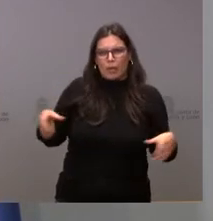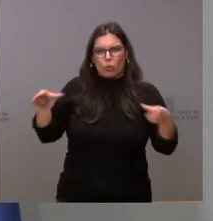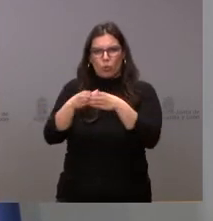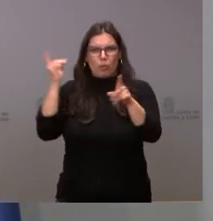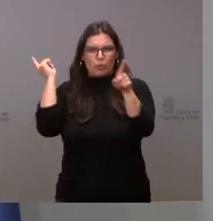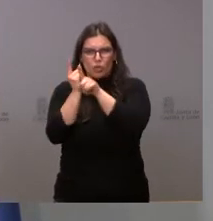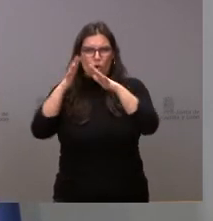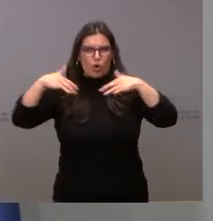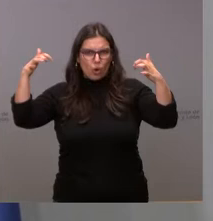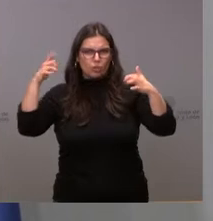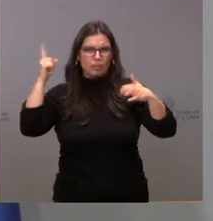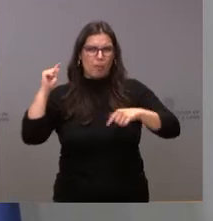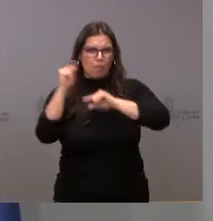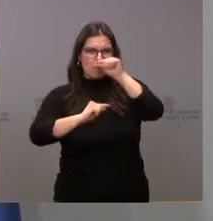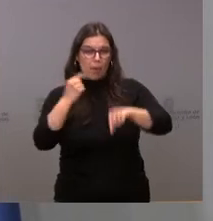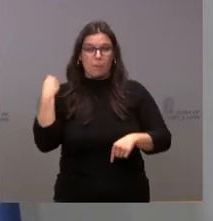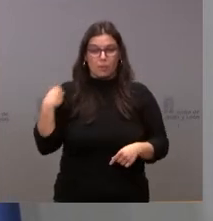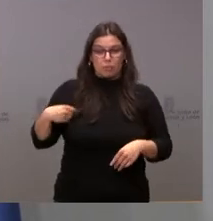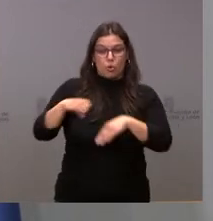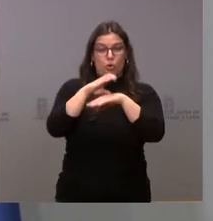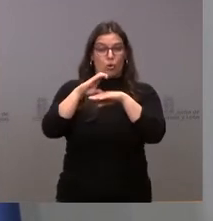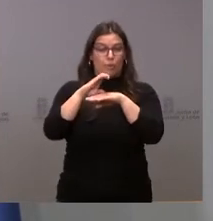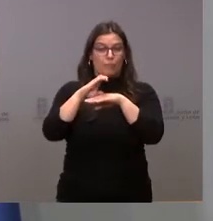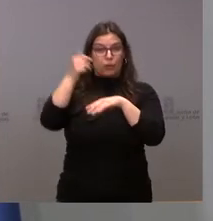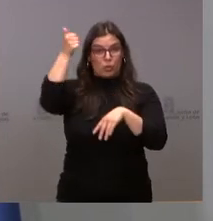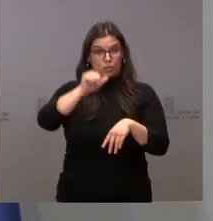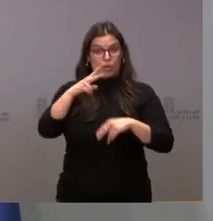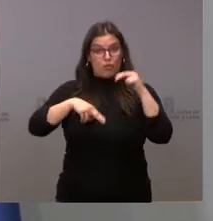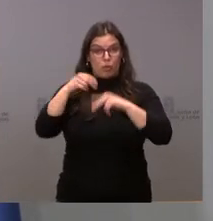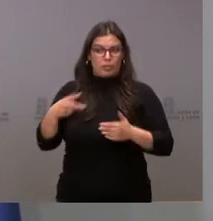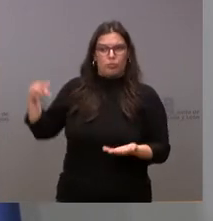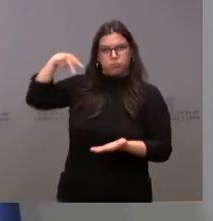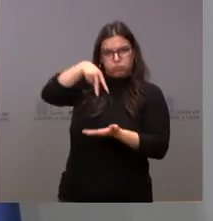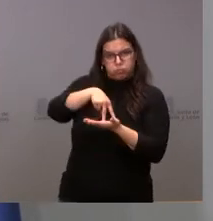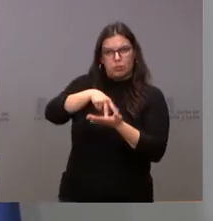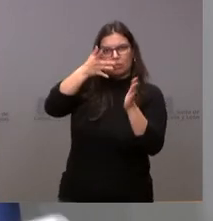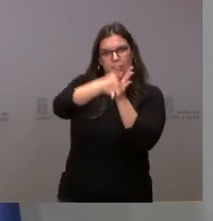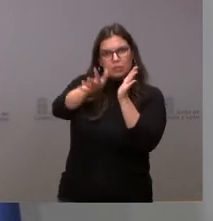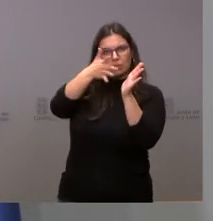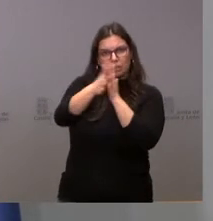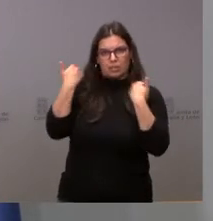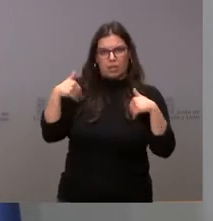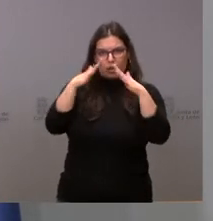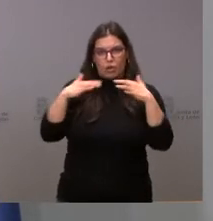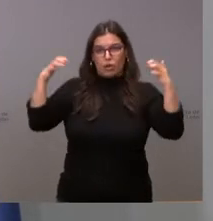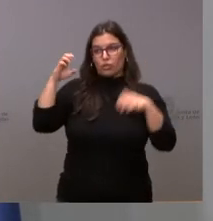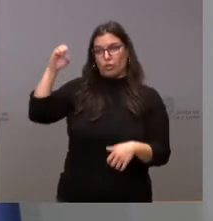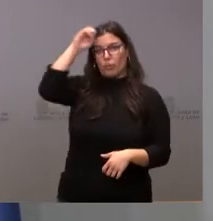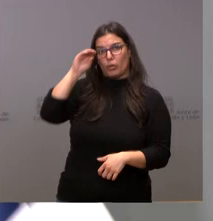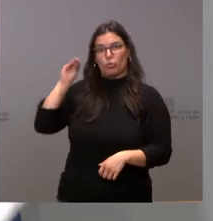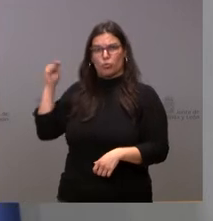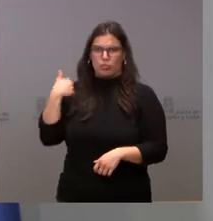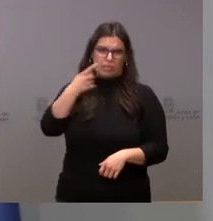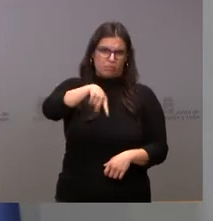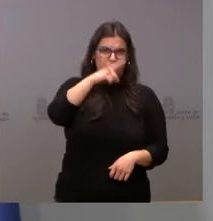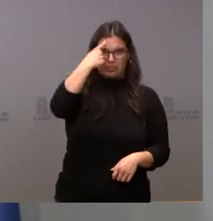parlamentaria. Compareció el propio consejero de Fomento y Medio Ambiente, ya saben su opinión en relación con este